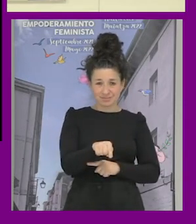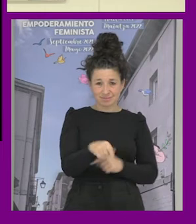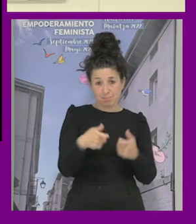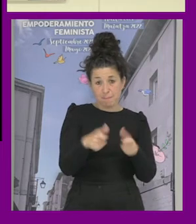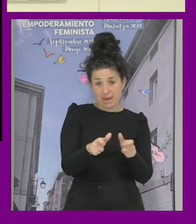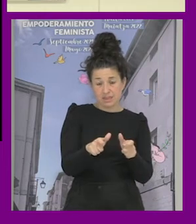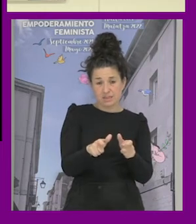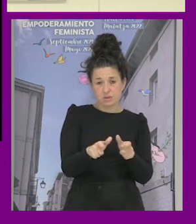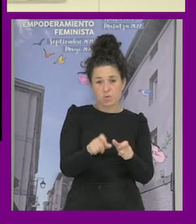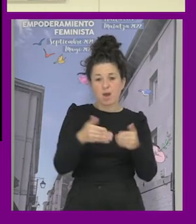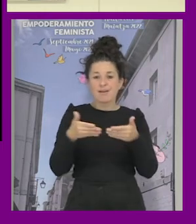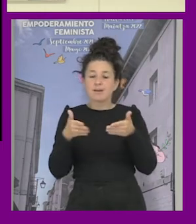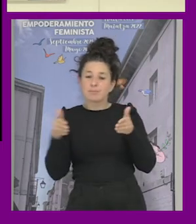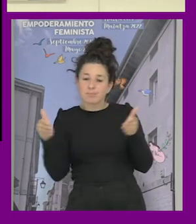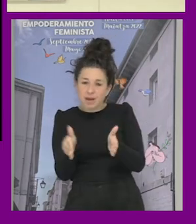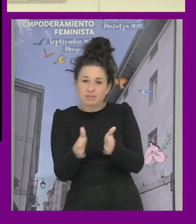que invisibiliza